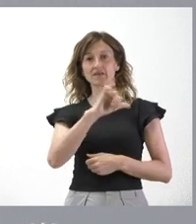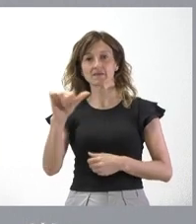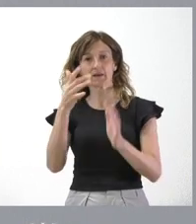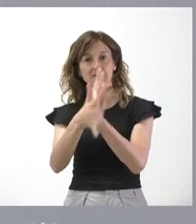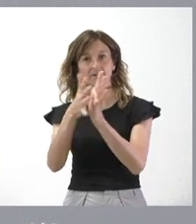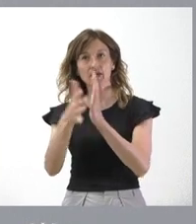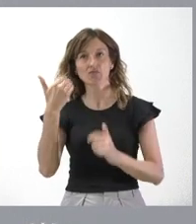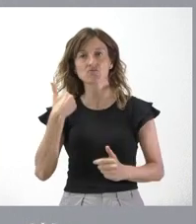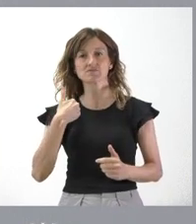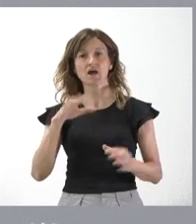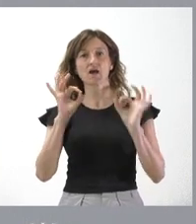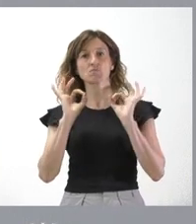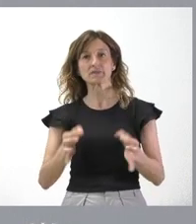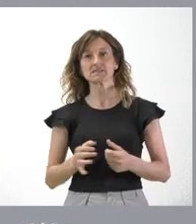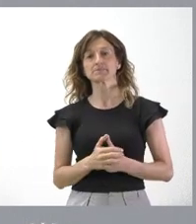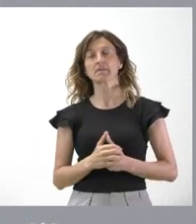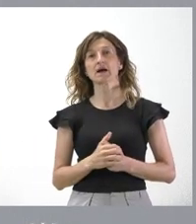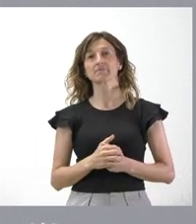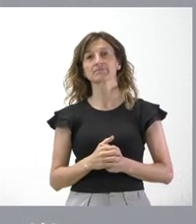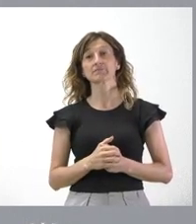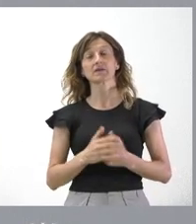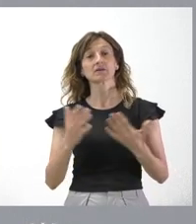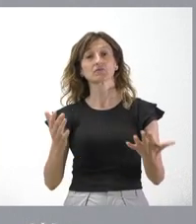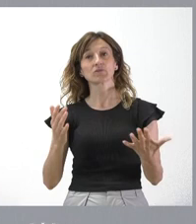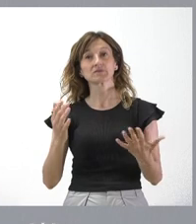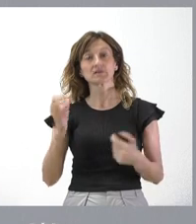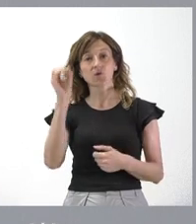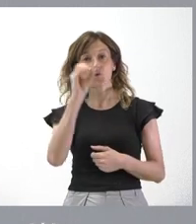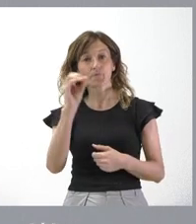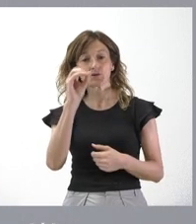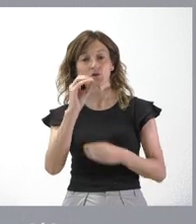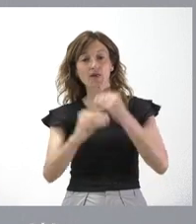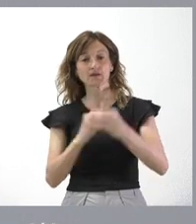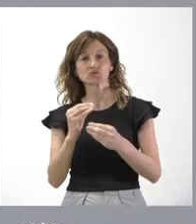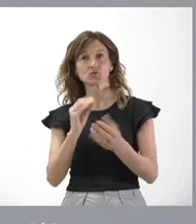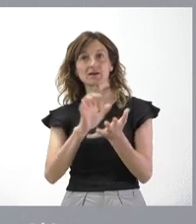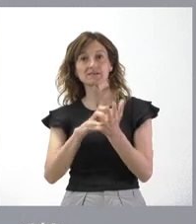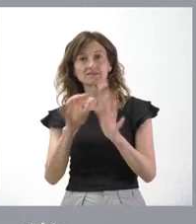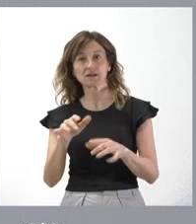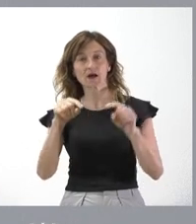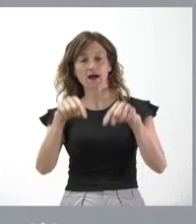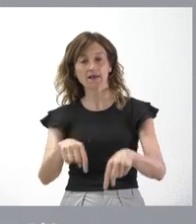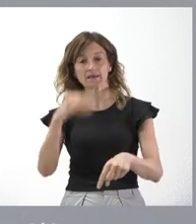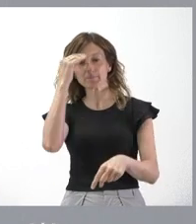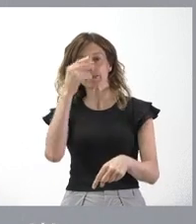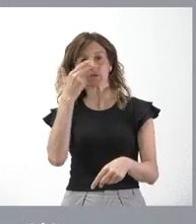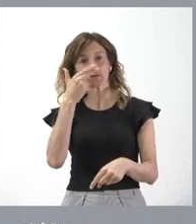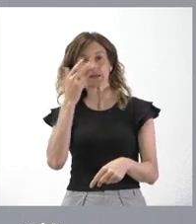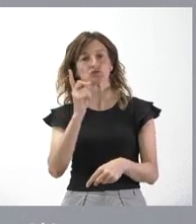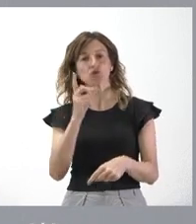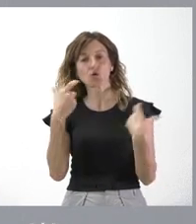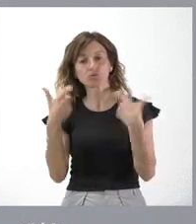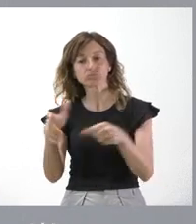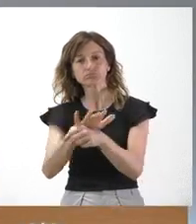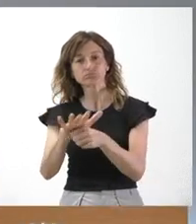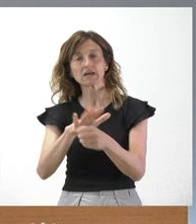exactamente la misma que les anticipé. Por tanto, es una posición tomada por Castilla y León, desde Castilla y León, pensando en los intereses de Castilla y